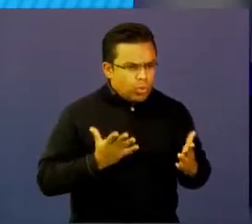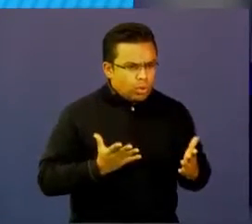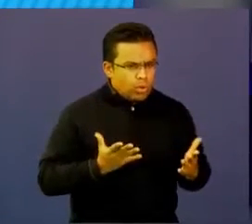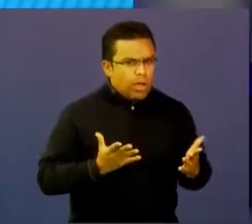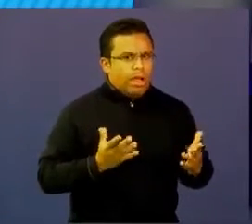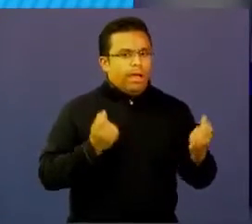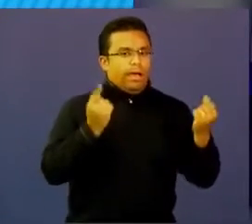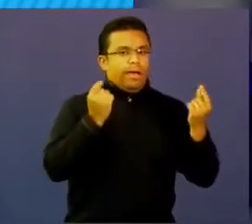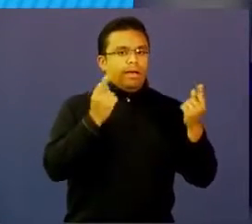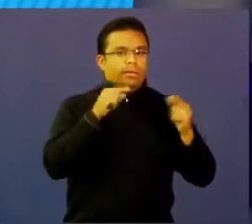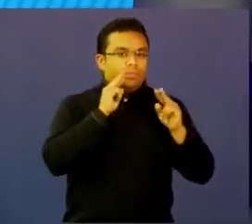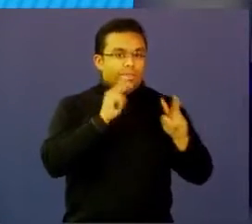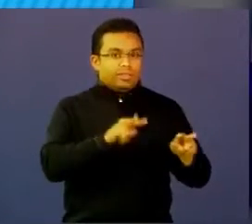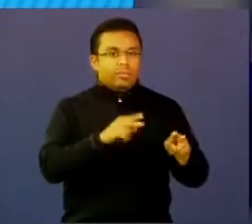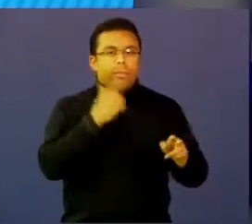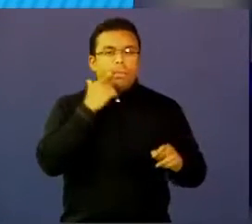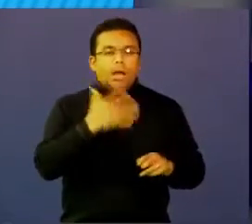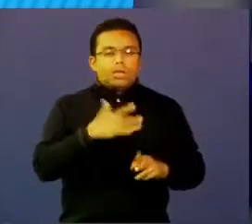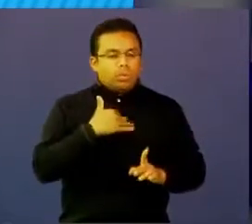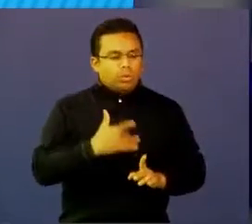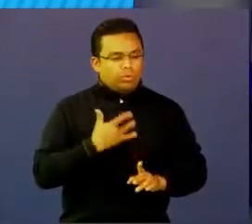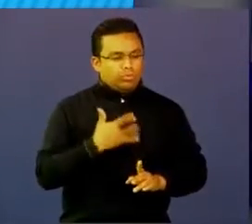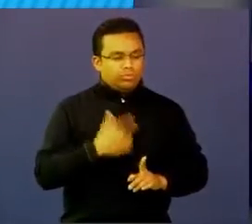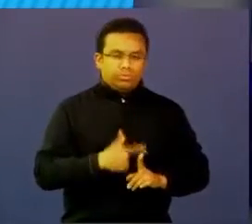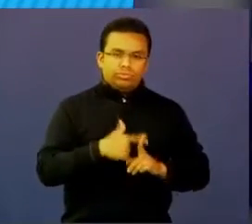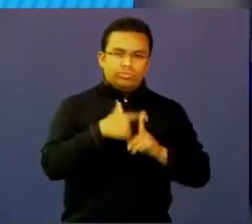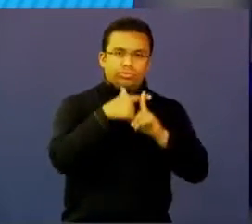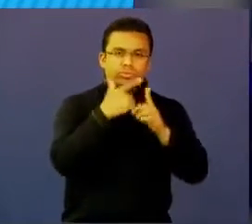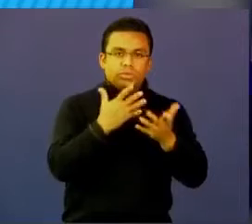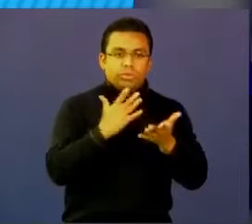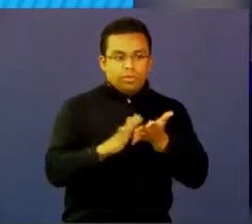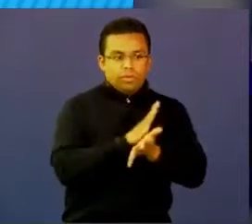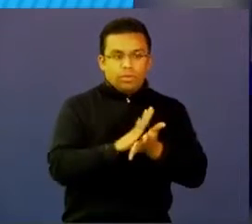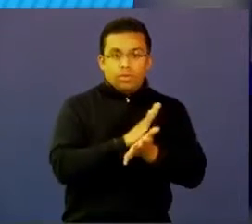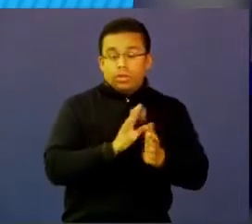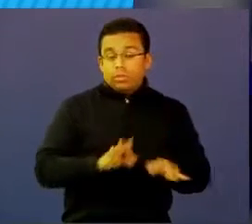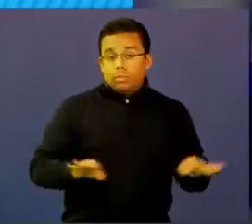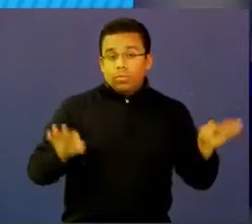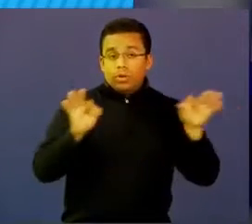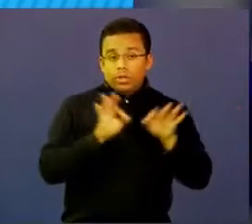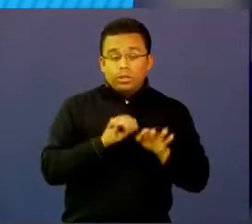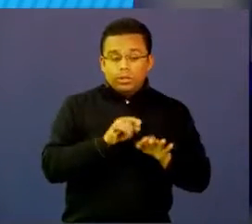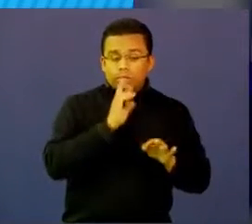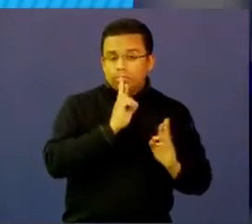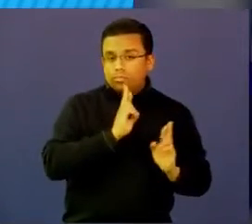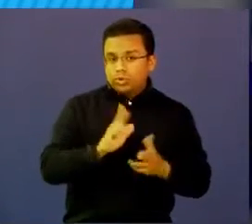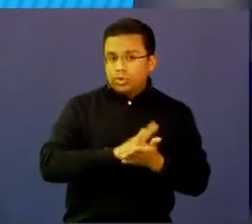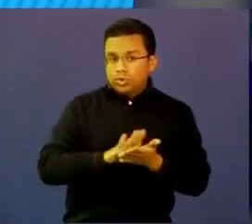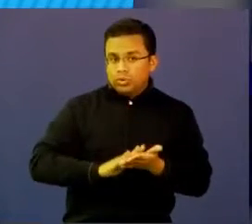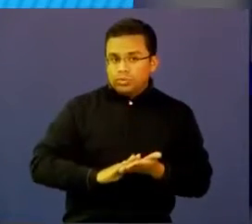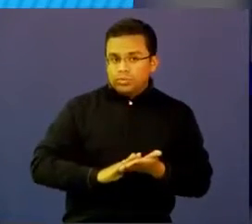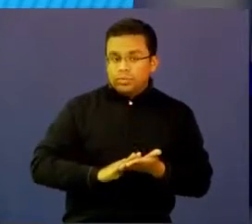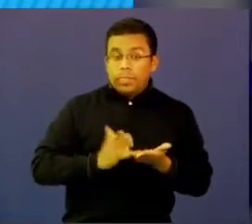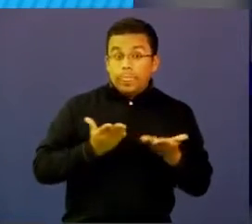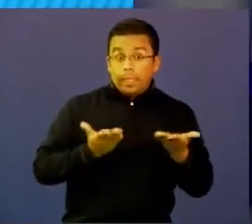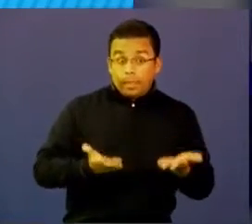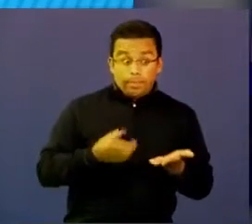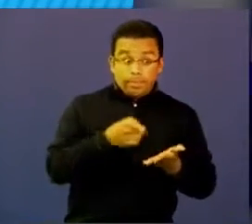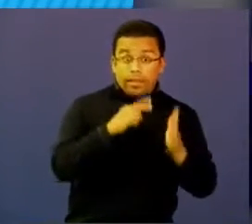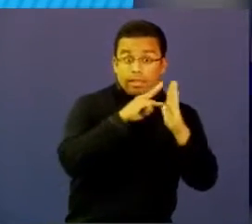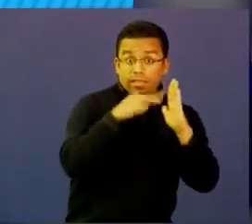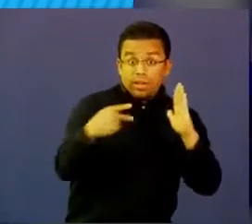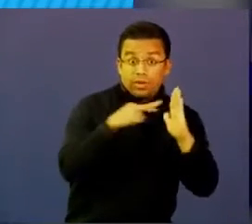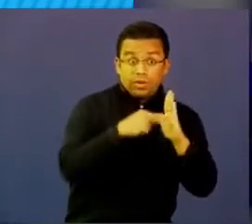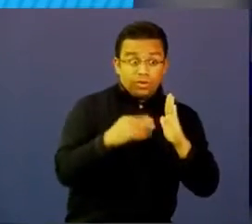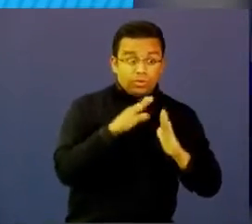incentivos o son, digamos, información que es valiosa para resolver esos problemas. Entonces, la tecnología nos facilita algunos